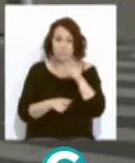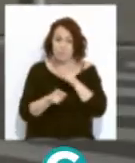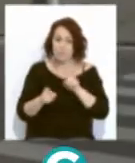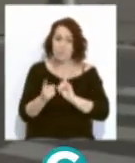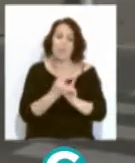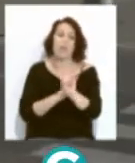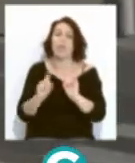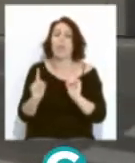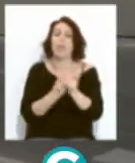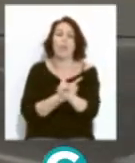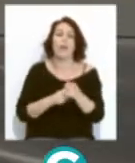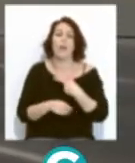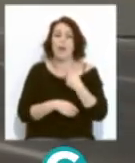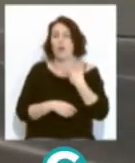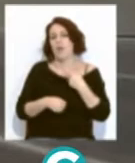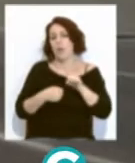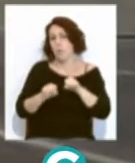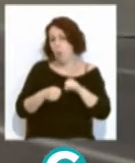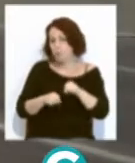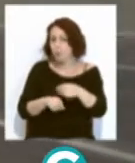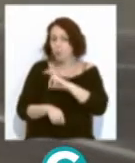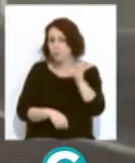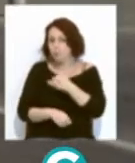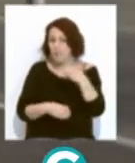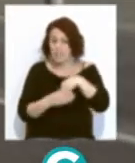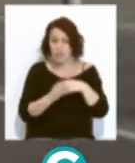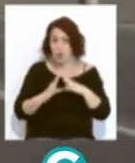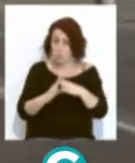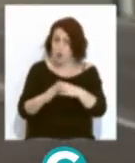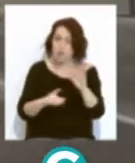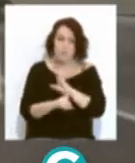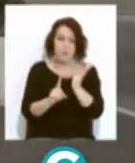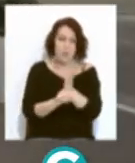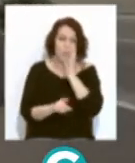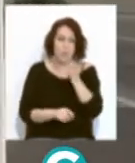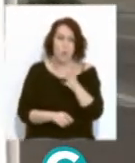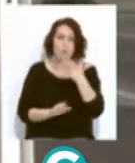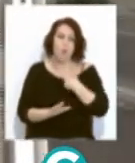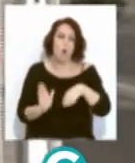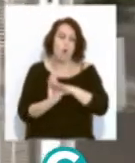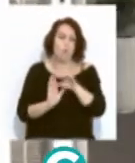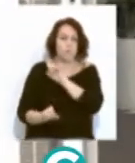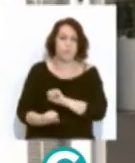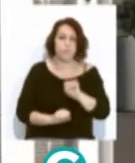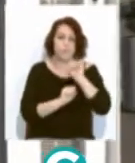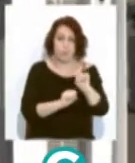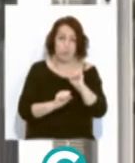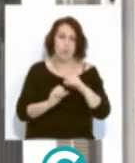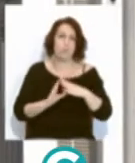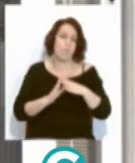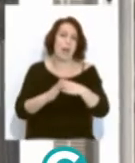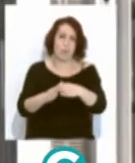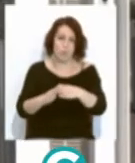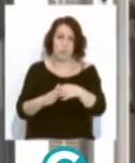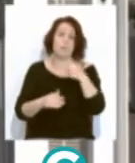vehículos de dos ruedas al interior de las instalaciones portuarias afectadas por el Código de Protección de Buques. Así